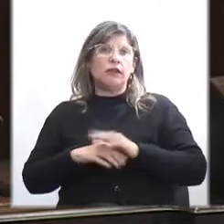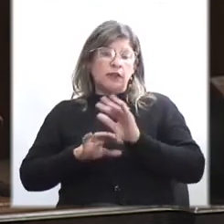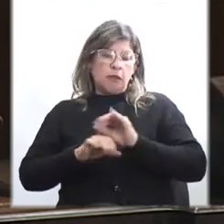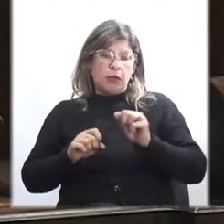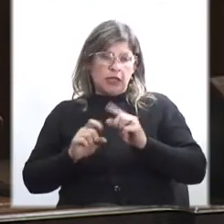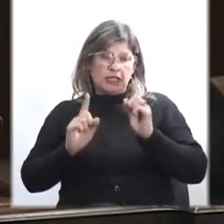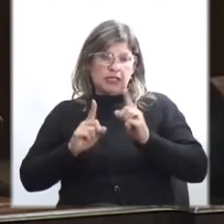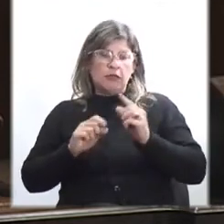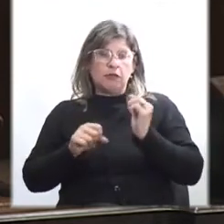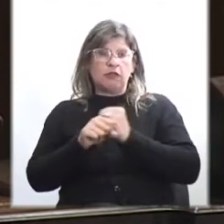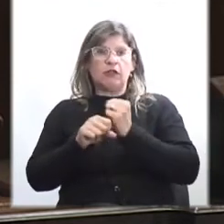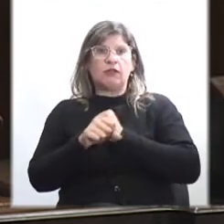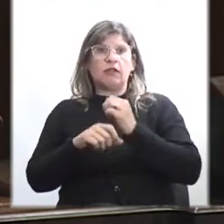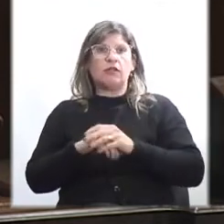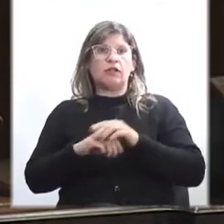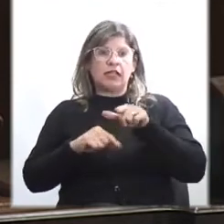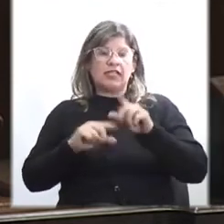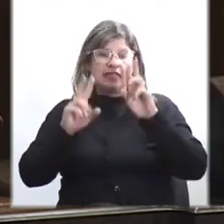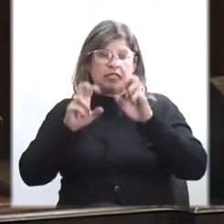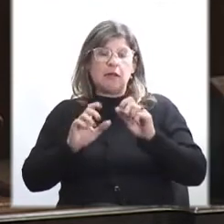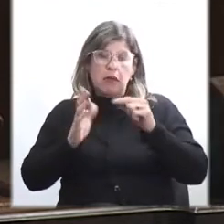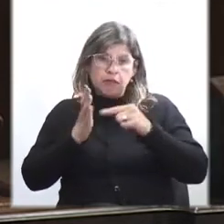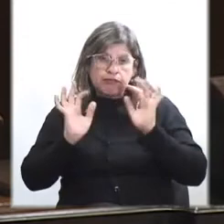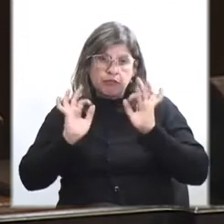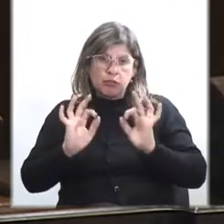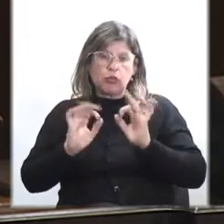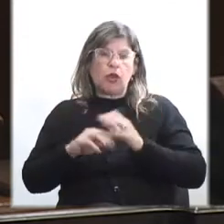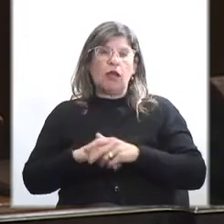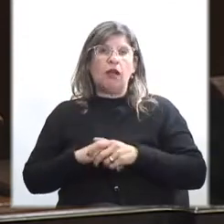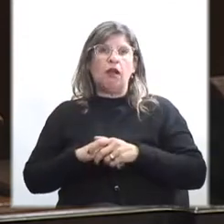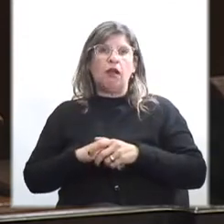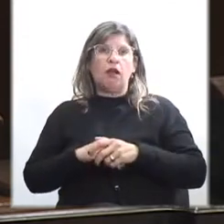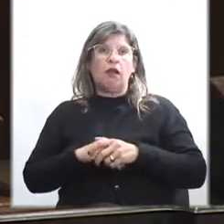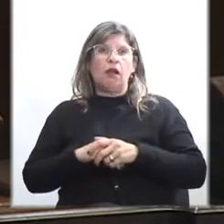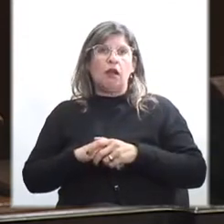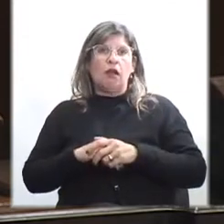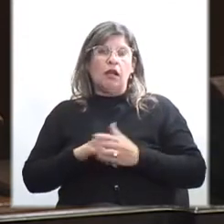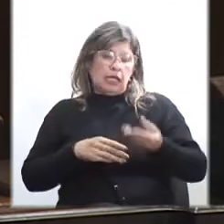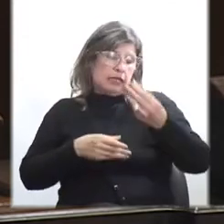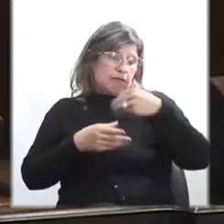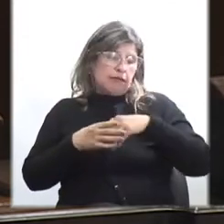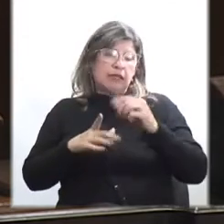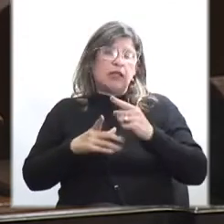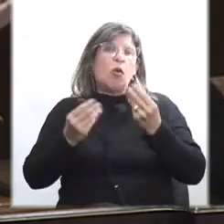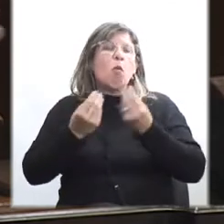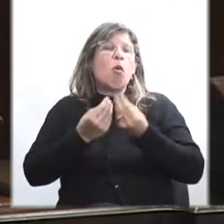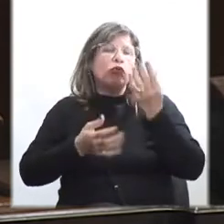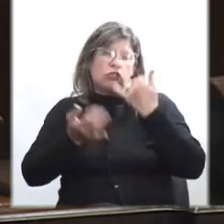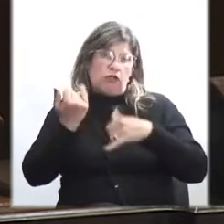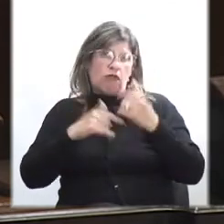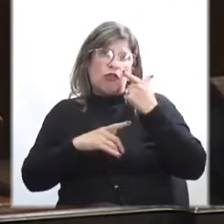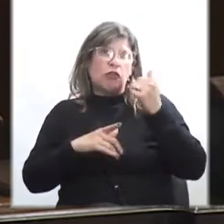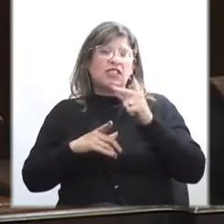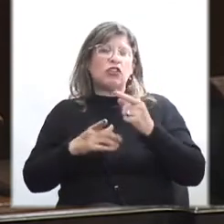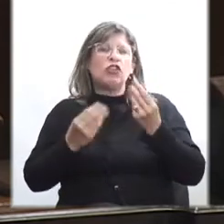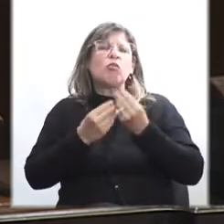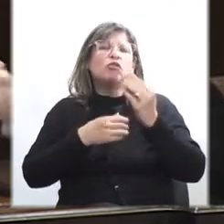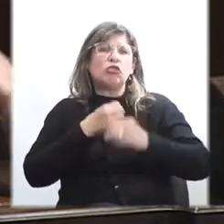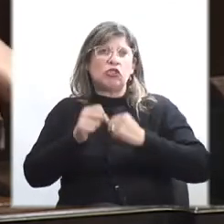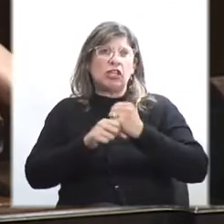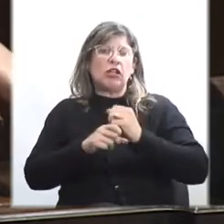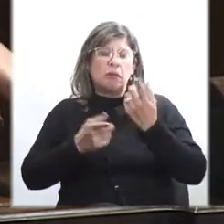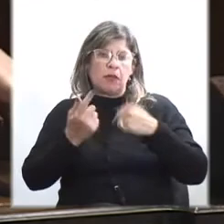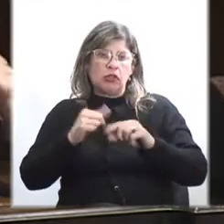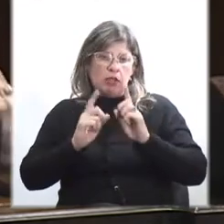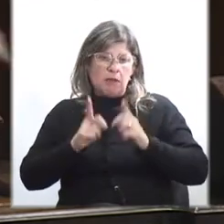hacer la misma tarea en ese tema puntual, que involucrará mucha información de hace muchos años, pero